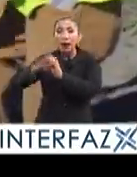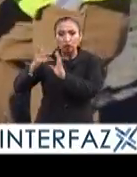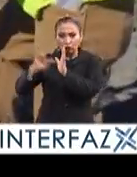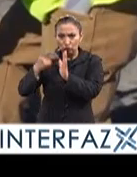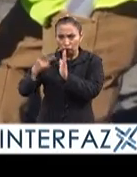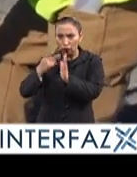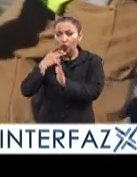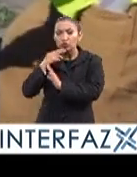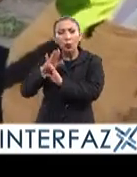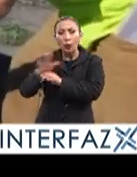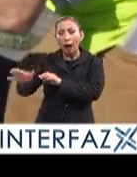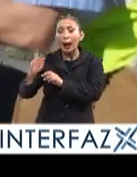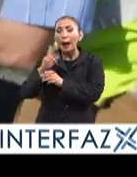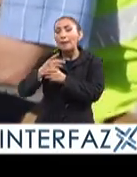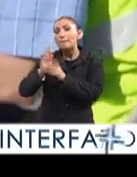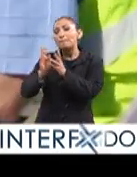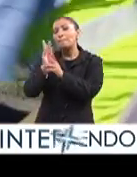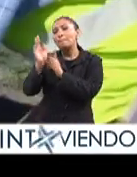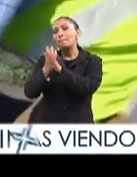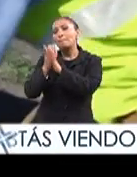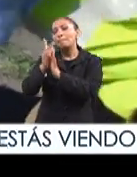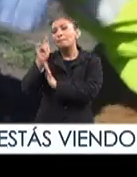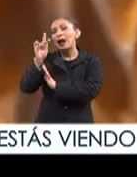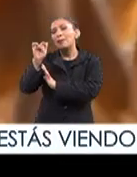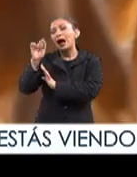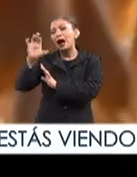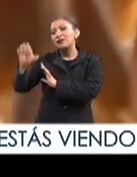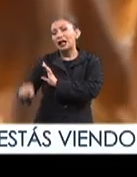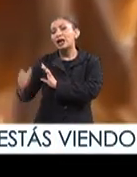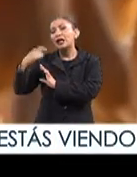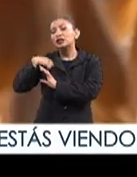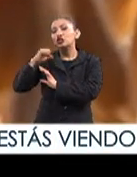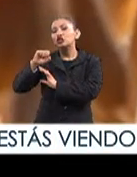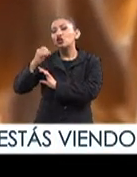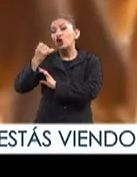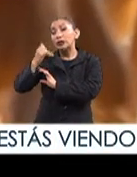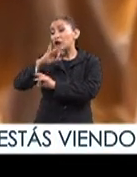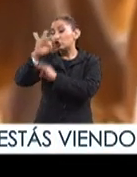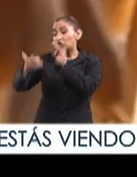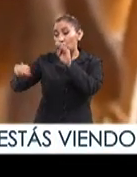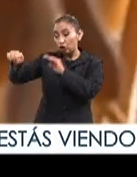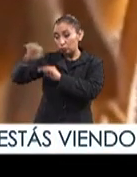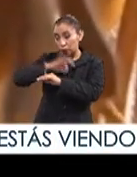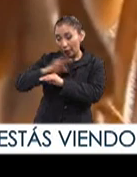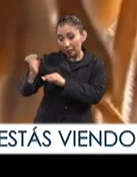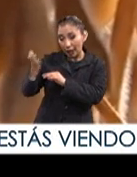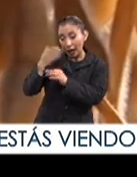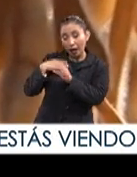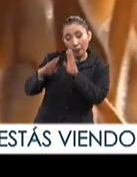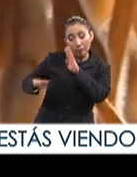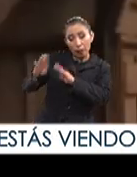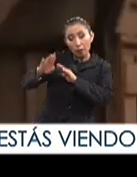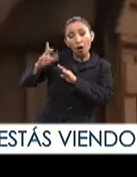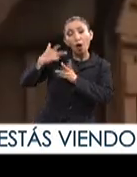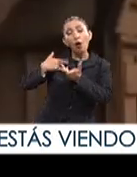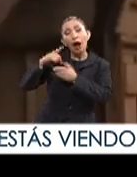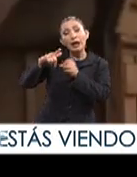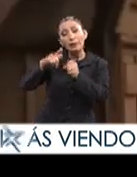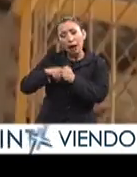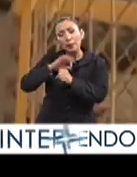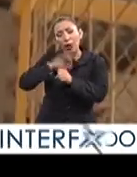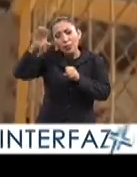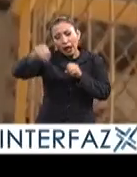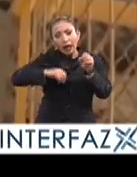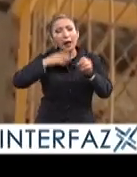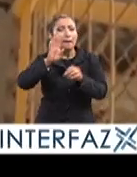usadas para obtenerlos son la palma africana y la soya. Todos los países tienen la capacidad de producir biomasa vegetal o animal y, por lo